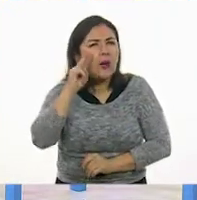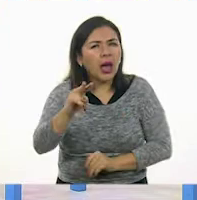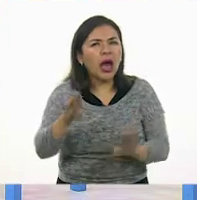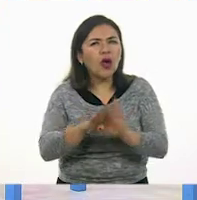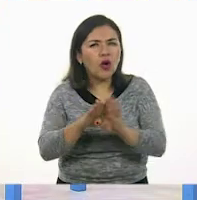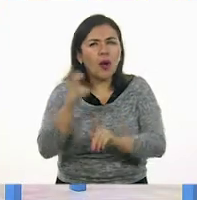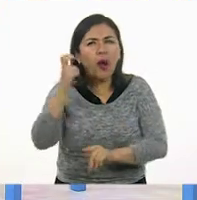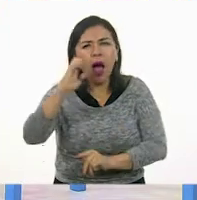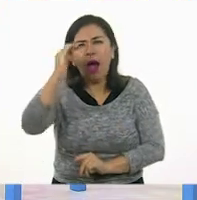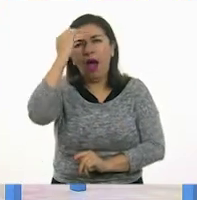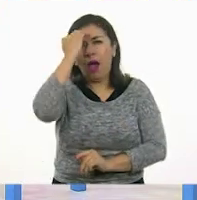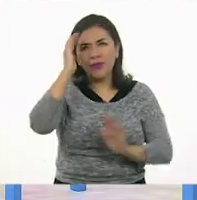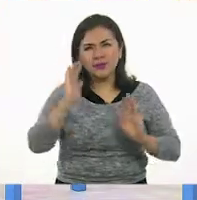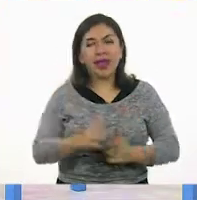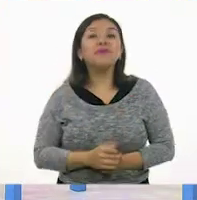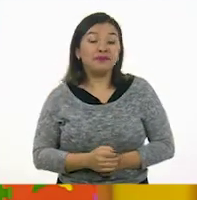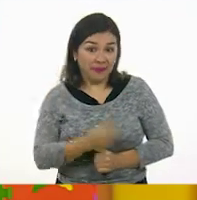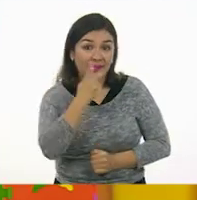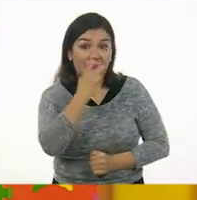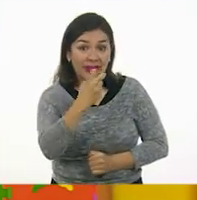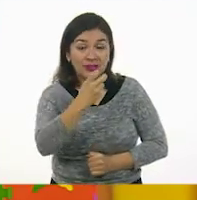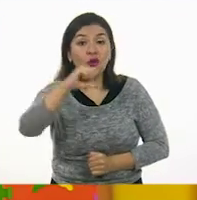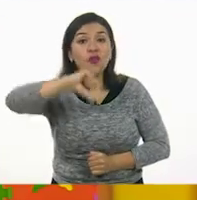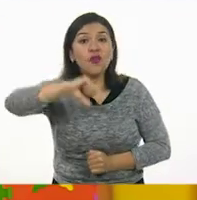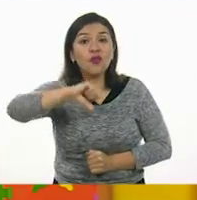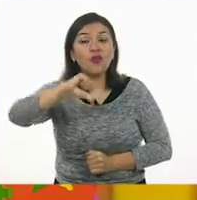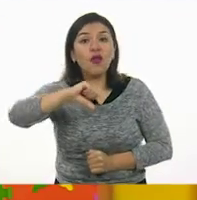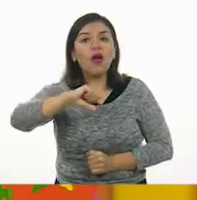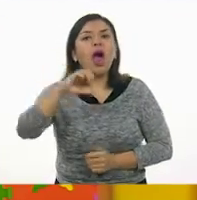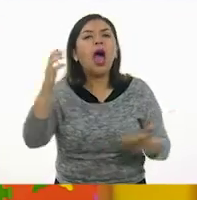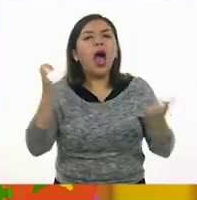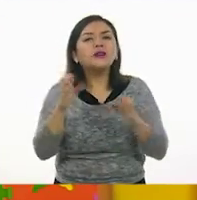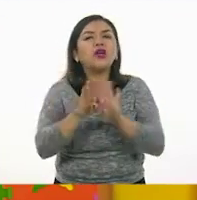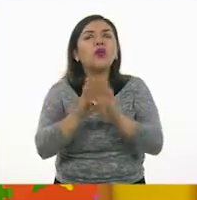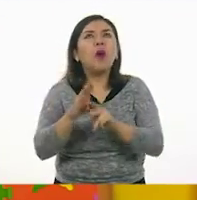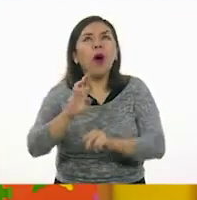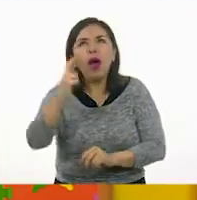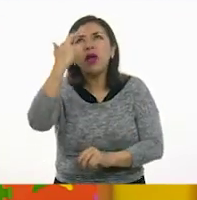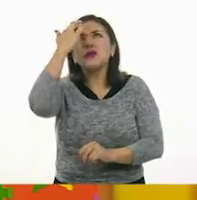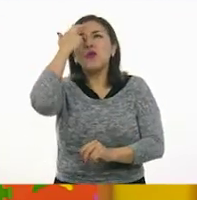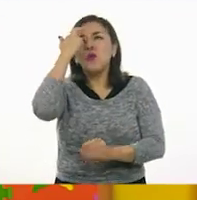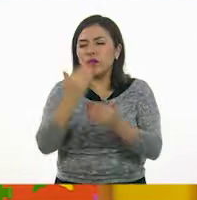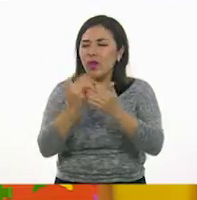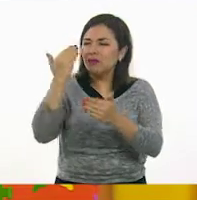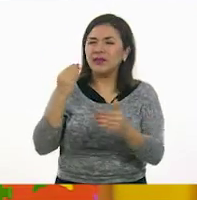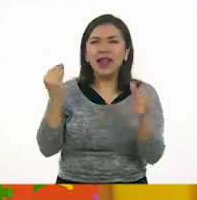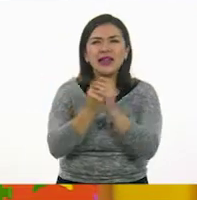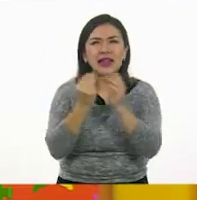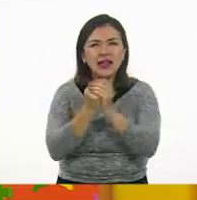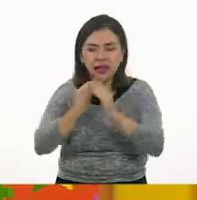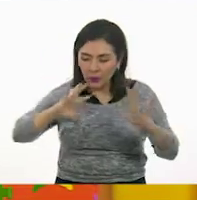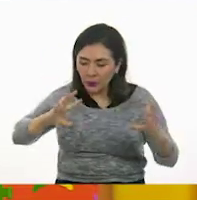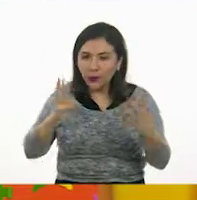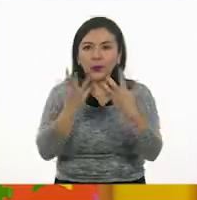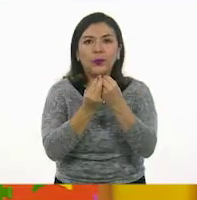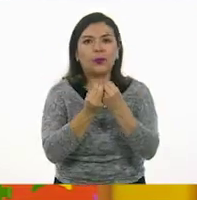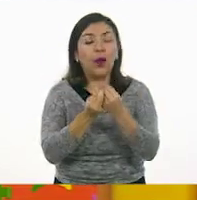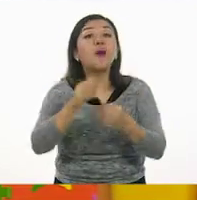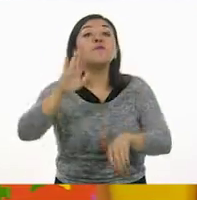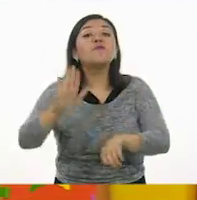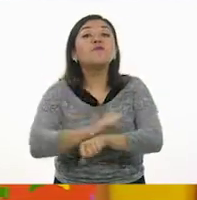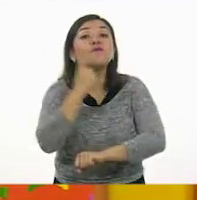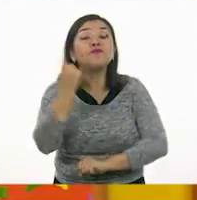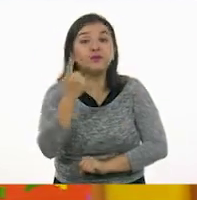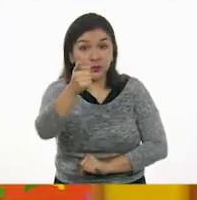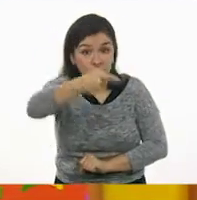con todo esto. Así es, Oscar. De hecho, vamos a hacer como que una recopilación de todo lo que hemos visto acerca de los cuerpos geométricos porque